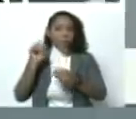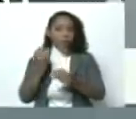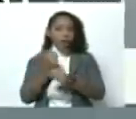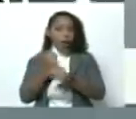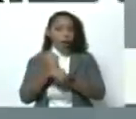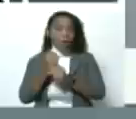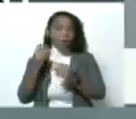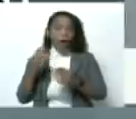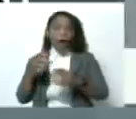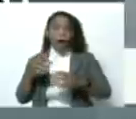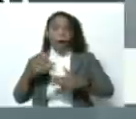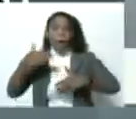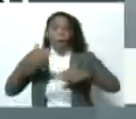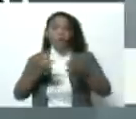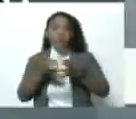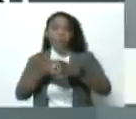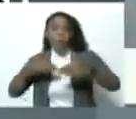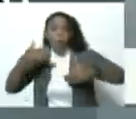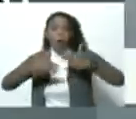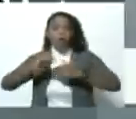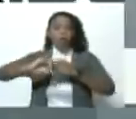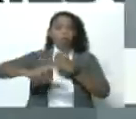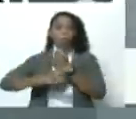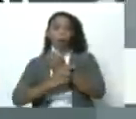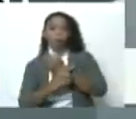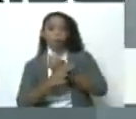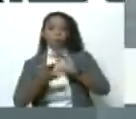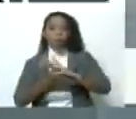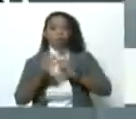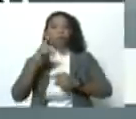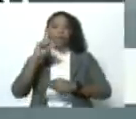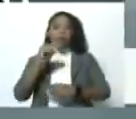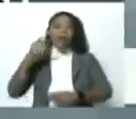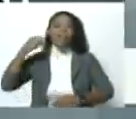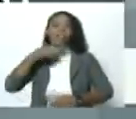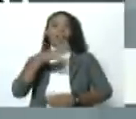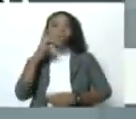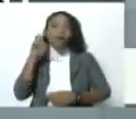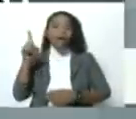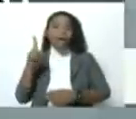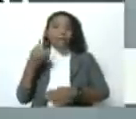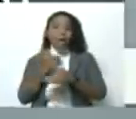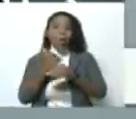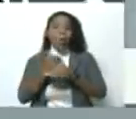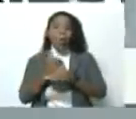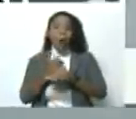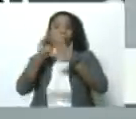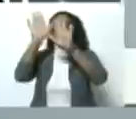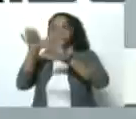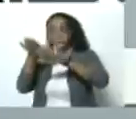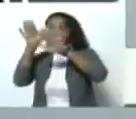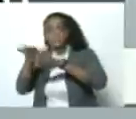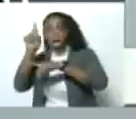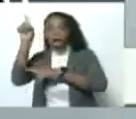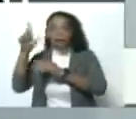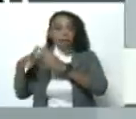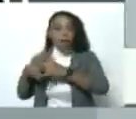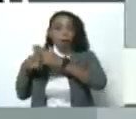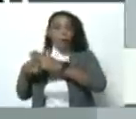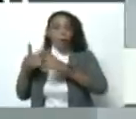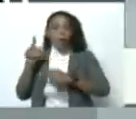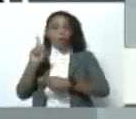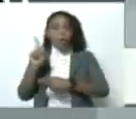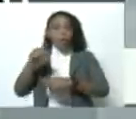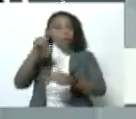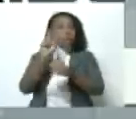la banda criminal que dirige Juan Guaidó y Iván Duque, bueno, que es un perro faldero en la región. Son los únicos en el mundo que están hablando